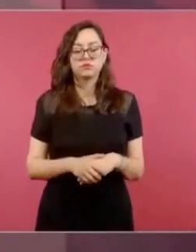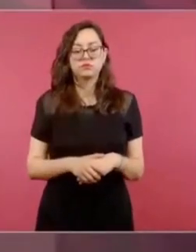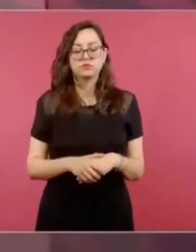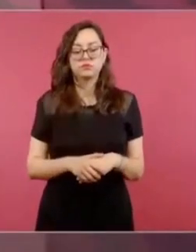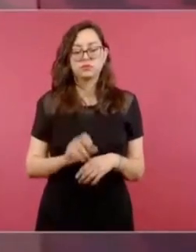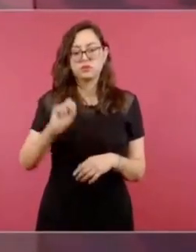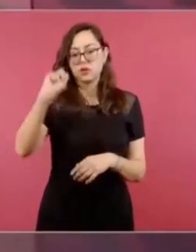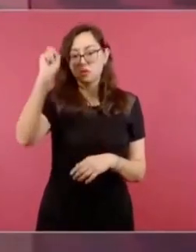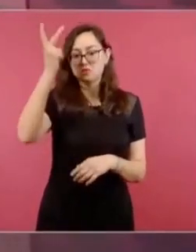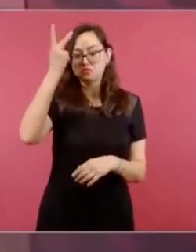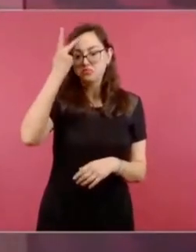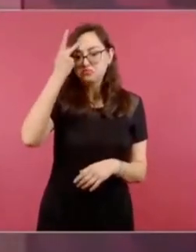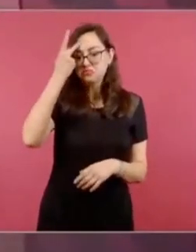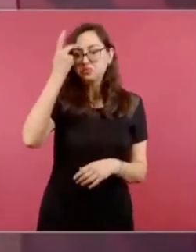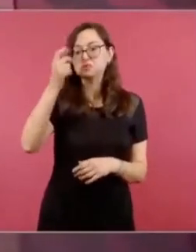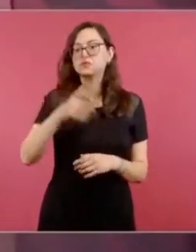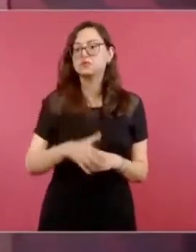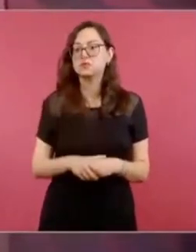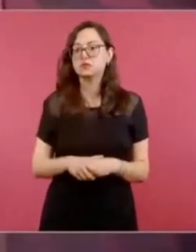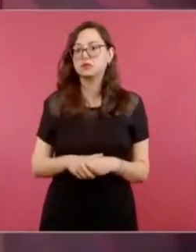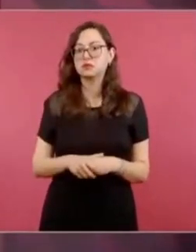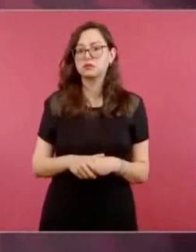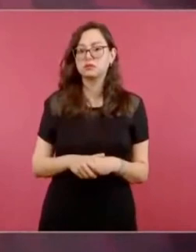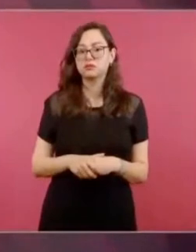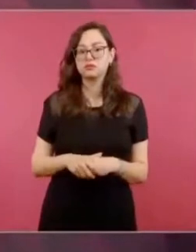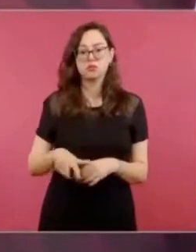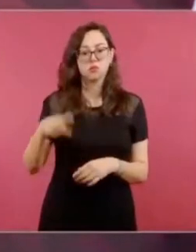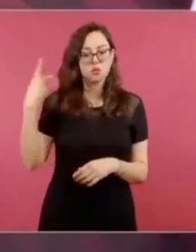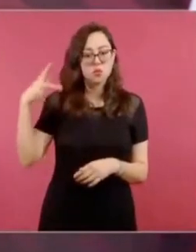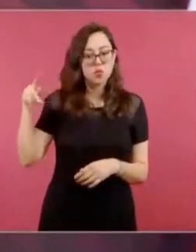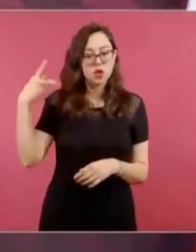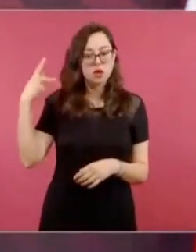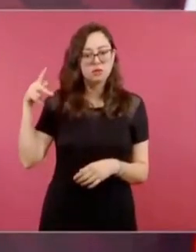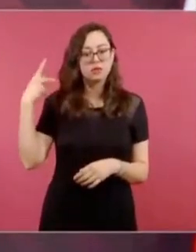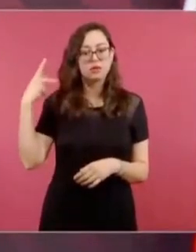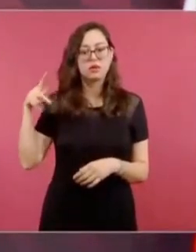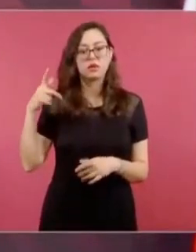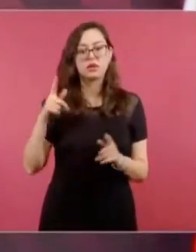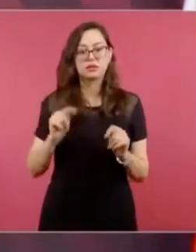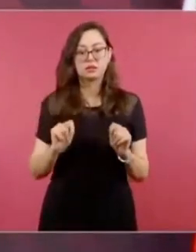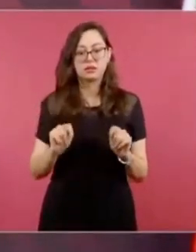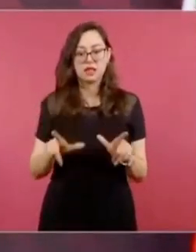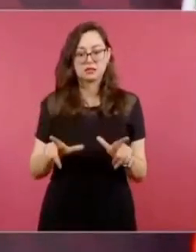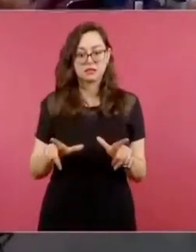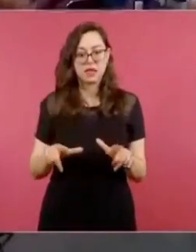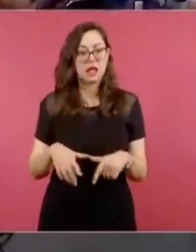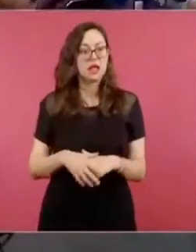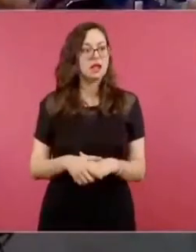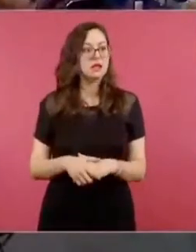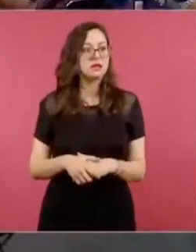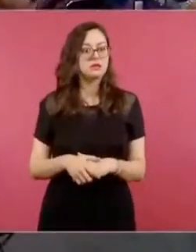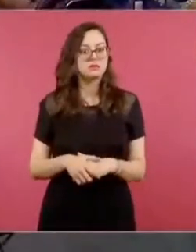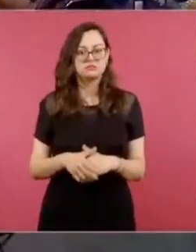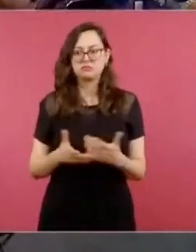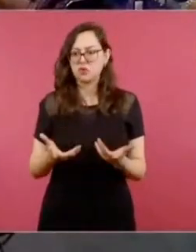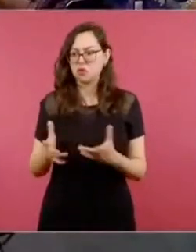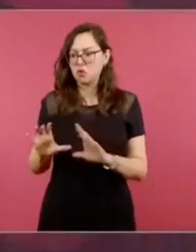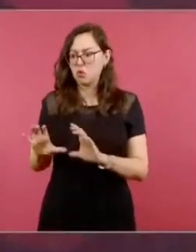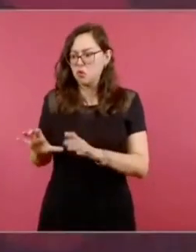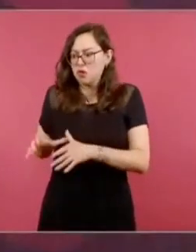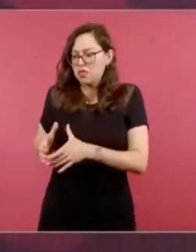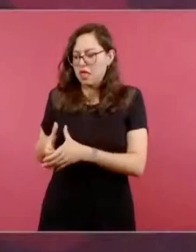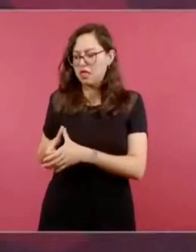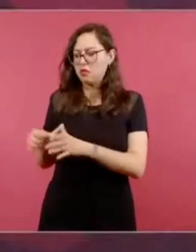Cotocina, de Puebla, Tlaxcala, Tlaxcala, ahí no hay